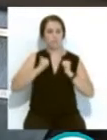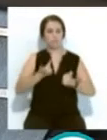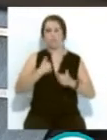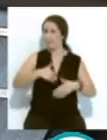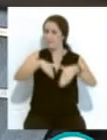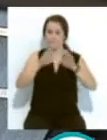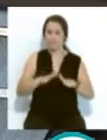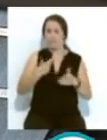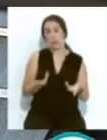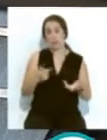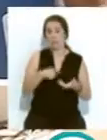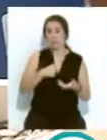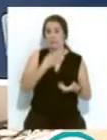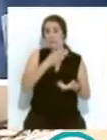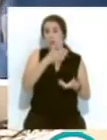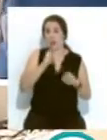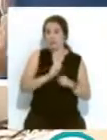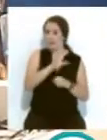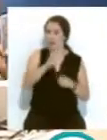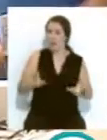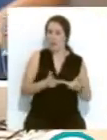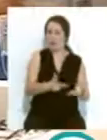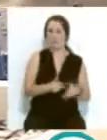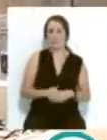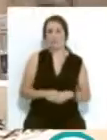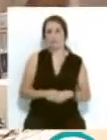ser suspendido entonces a causa del estado de alarma.